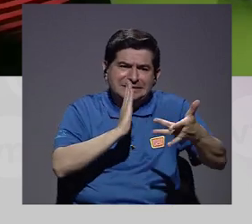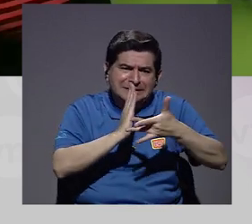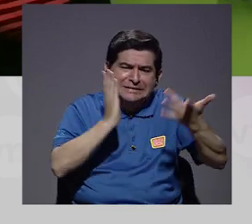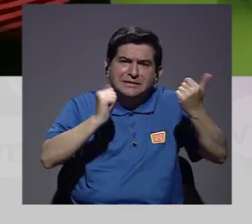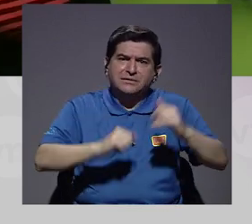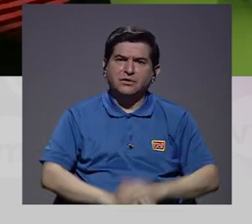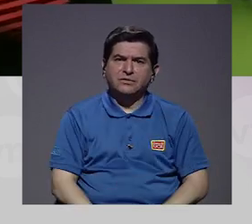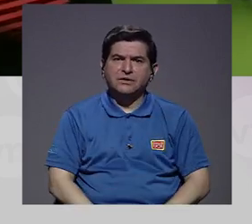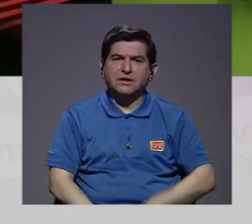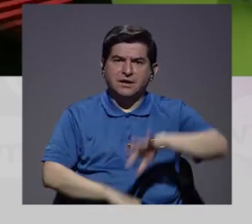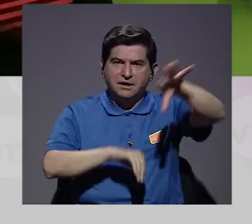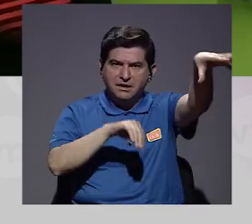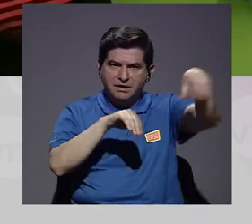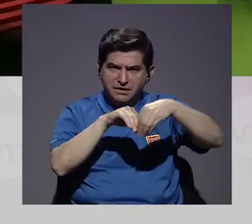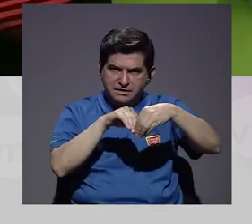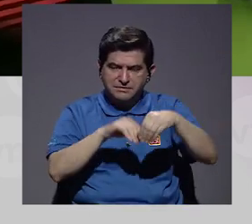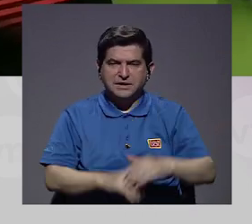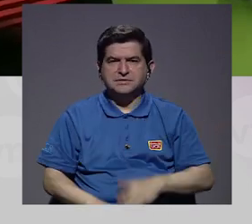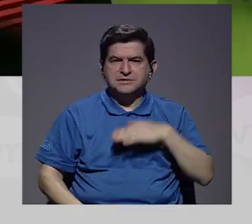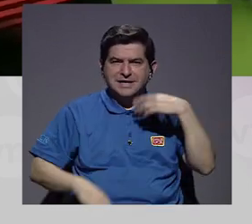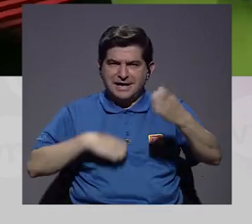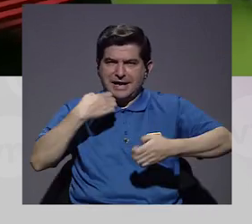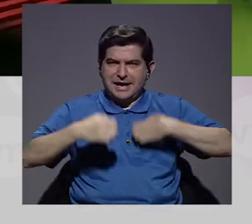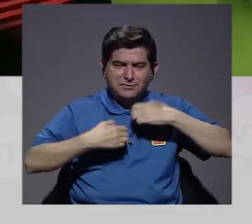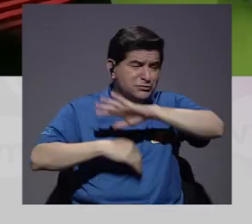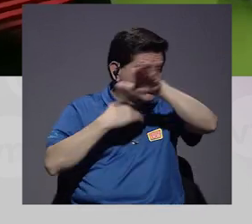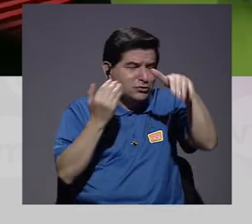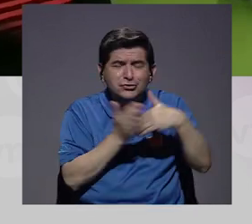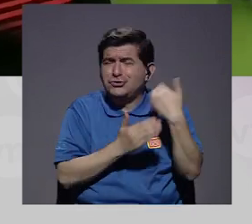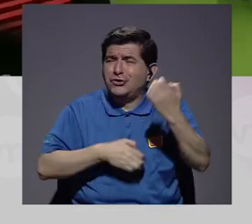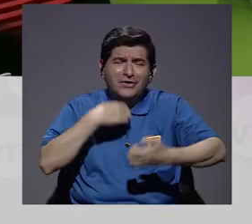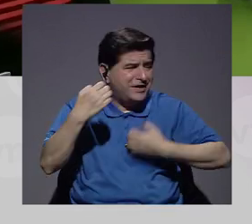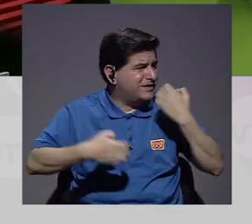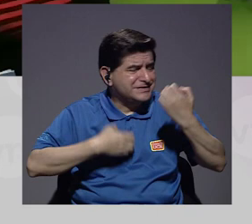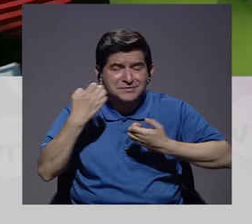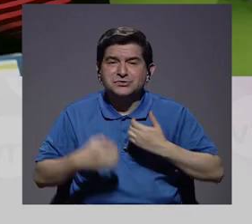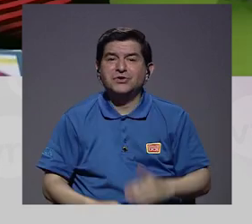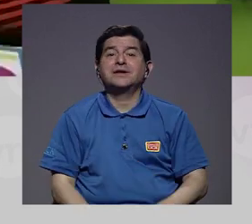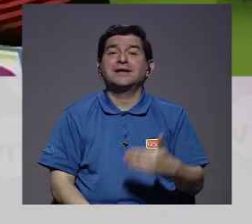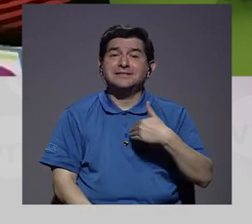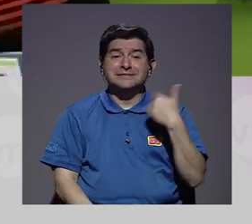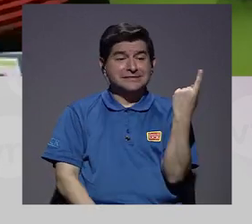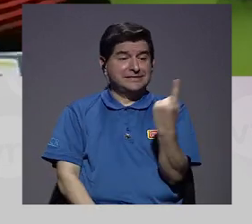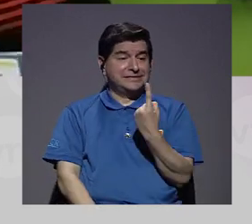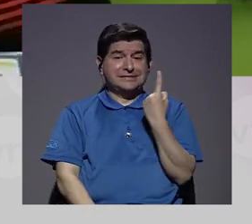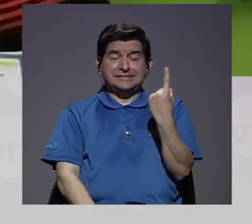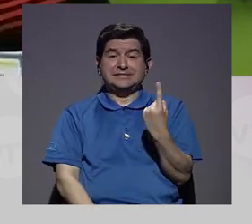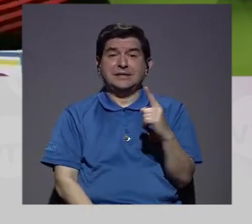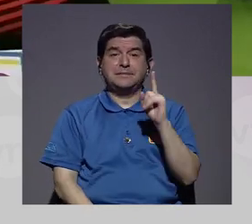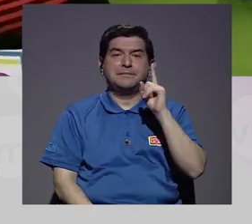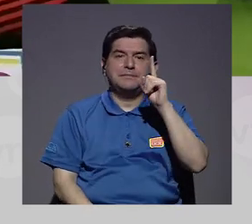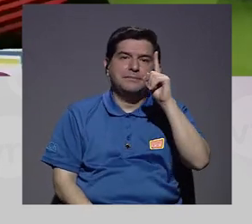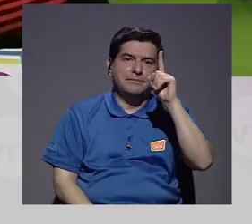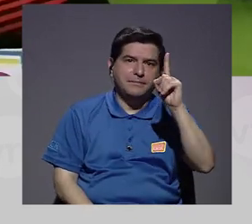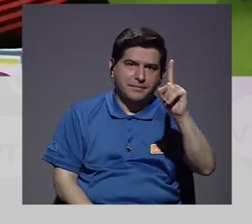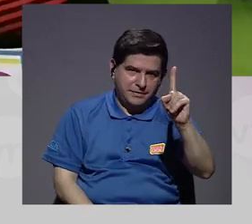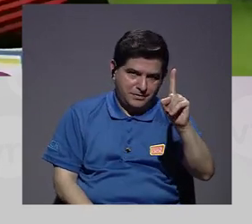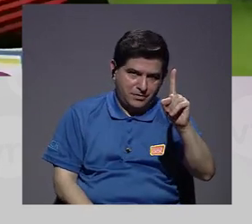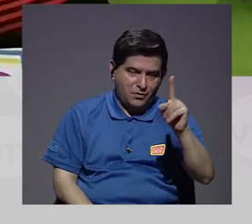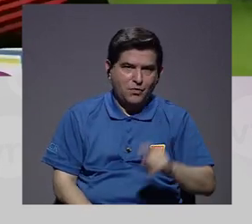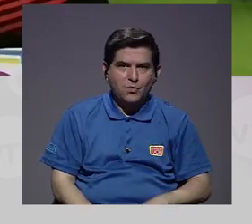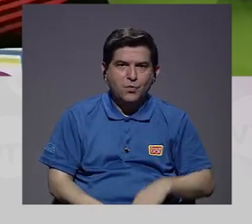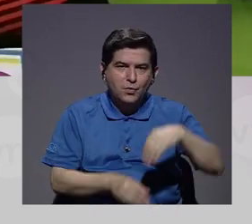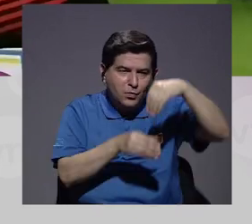tecnológico. Y además, la emocionalidad, todas las emociones tienen siempre un